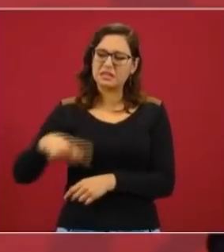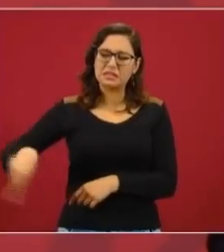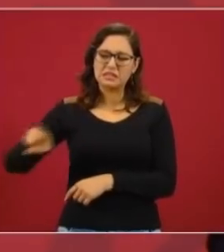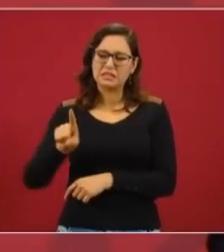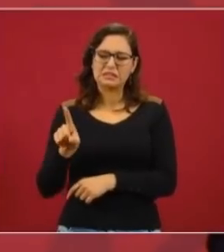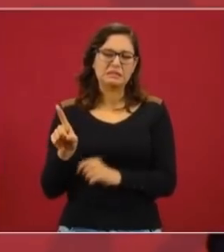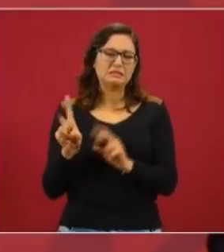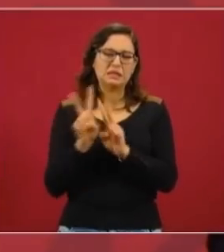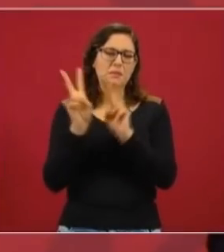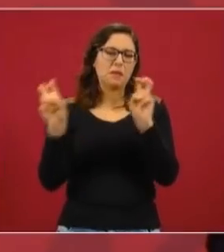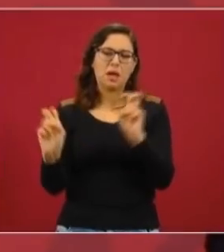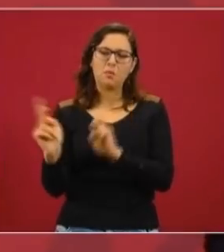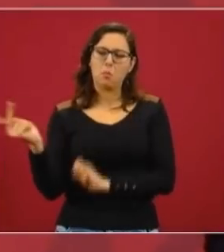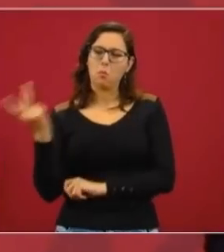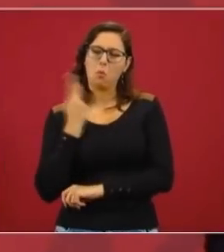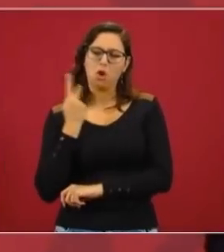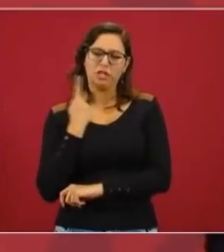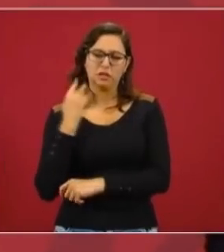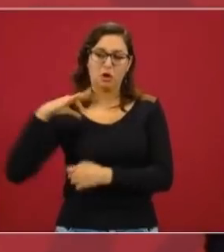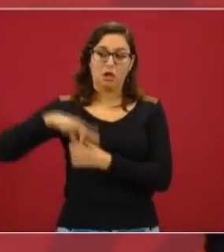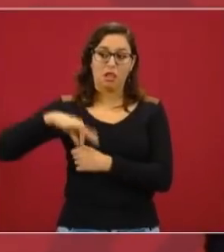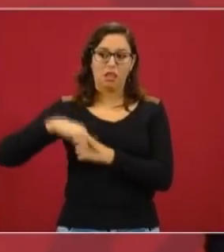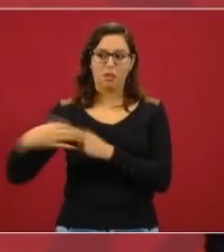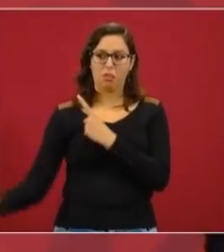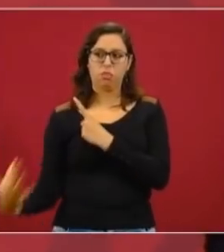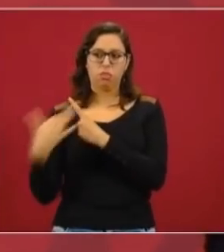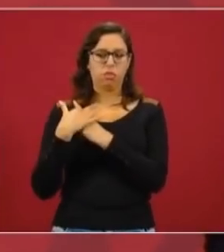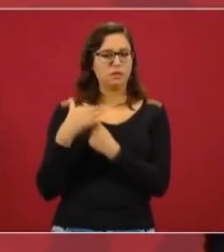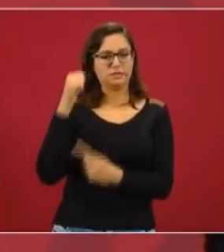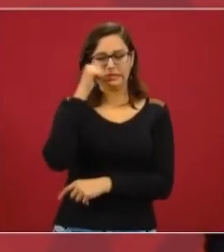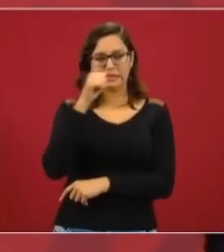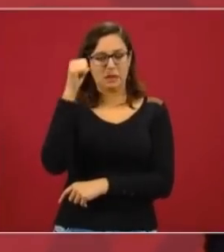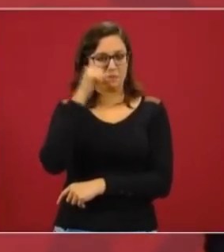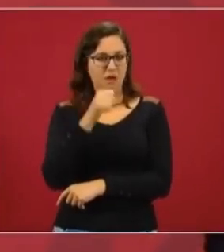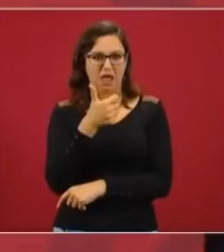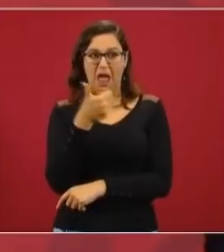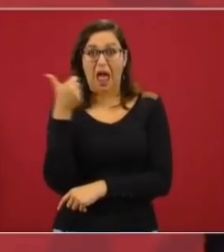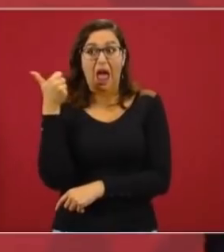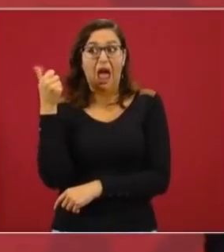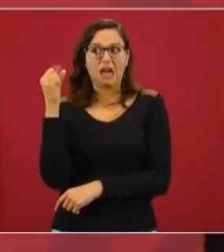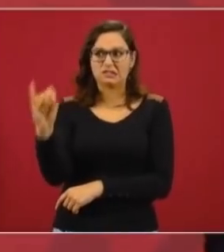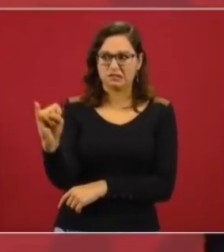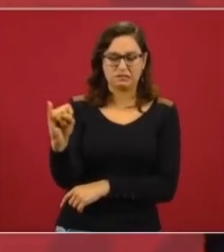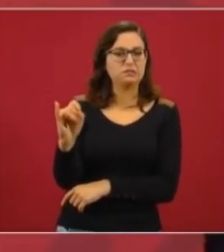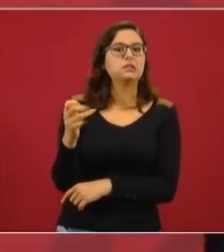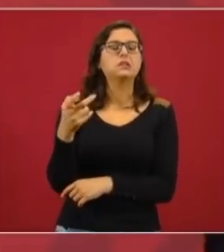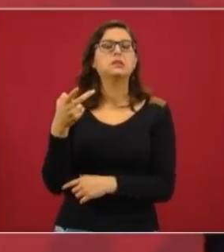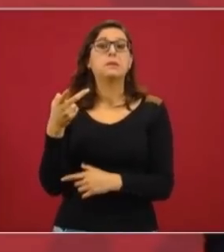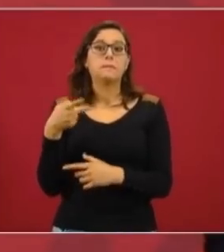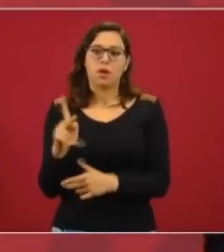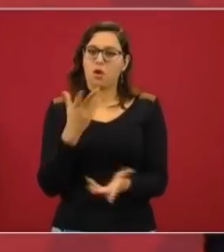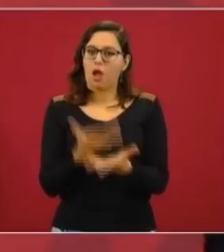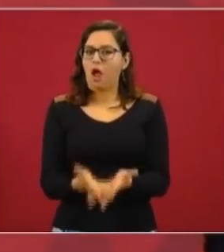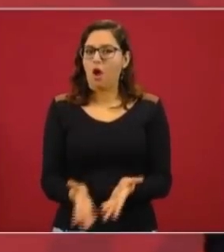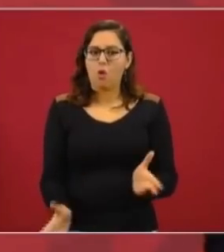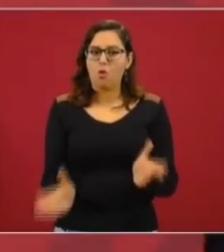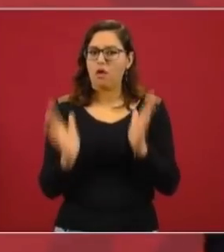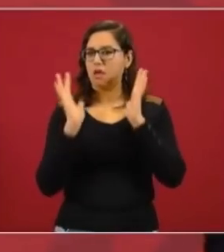descaró, porque ya incluso se están